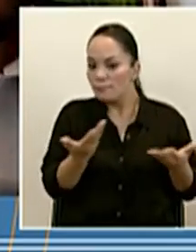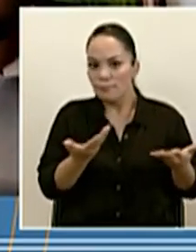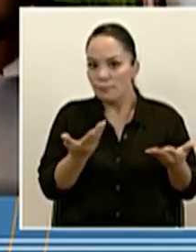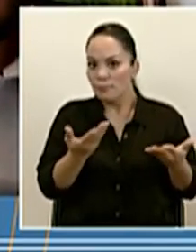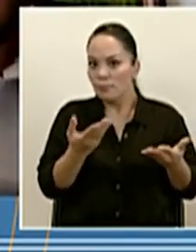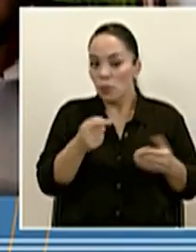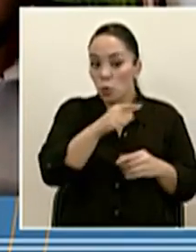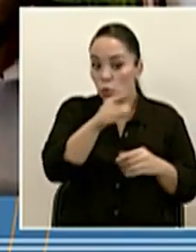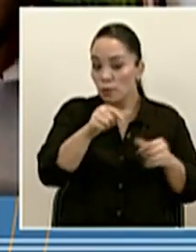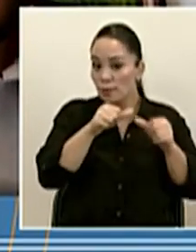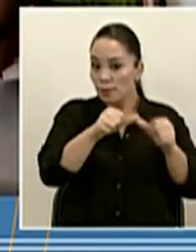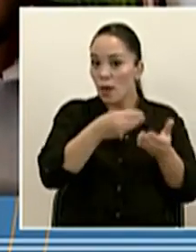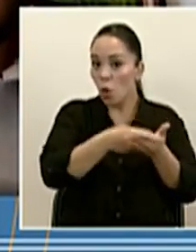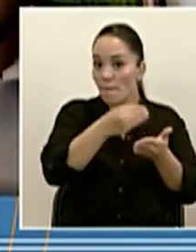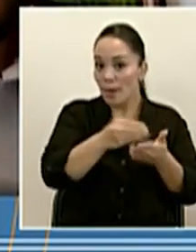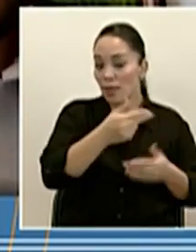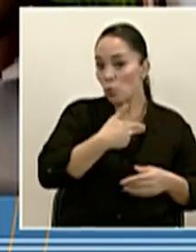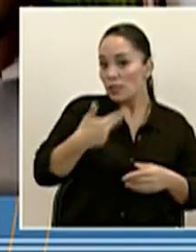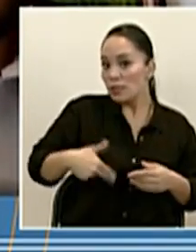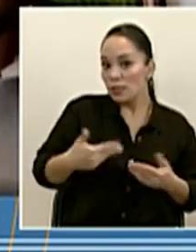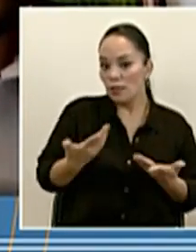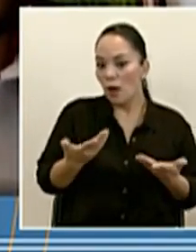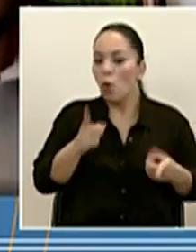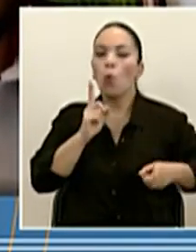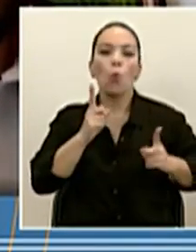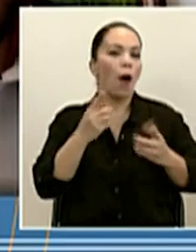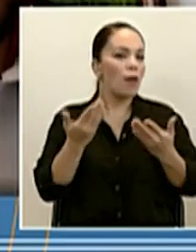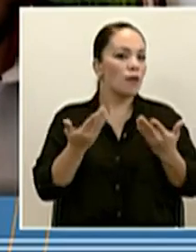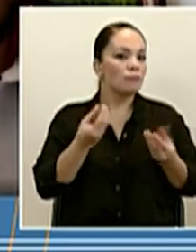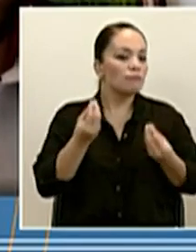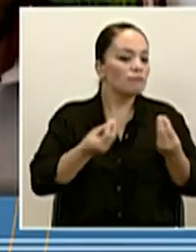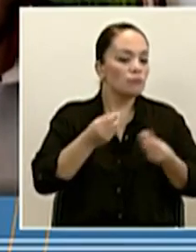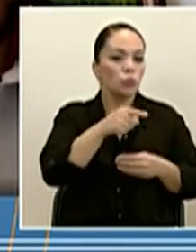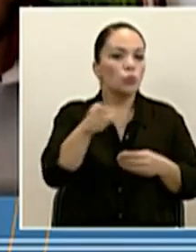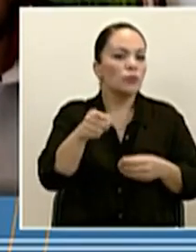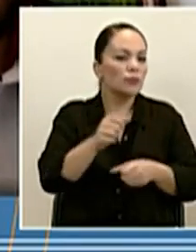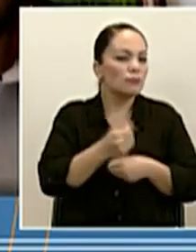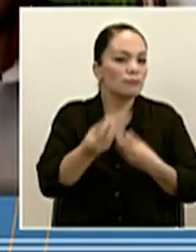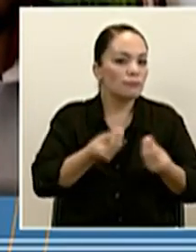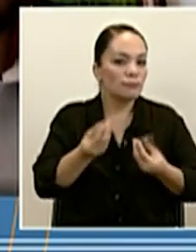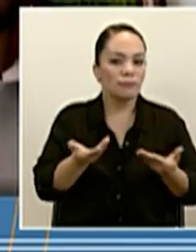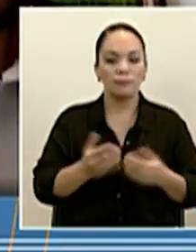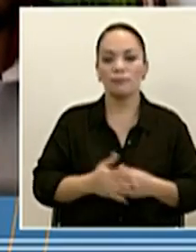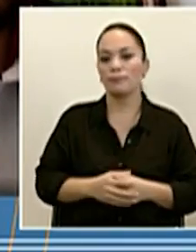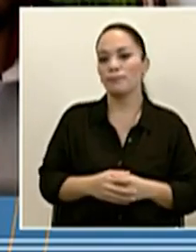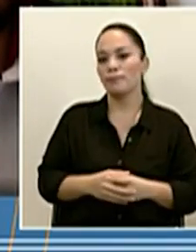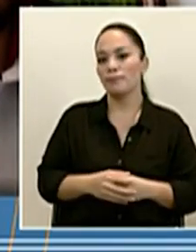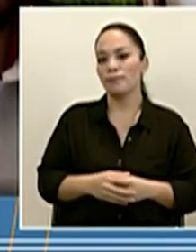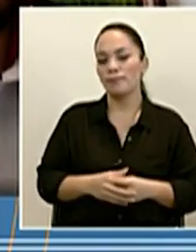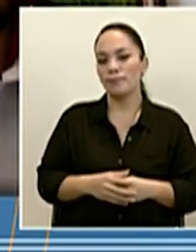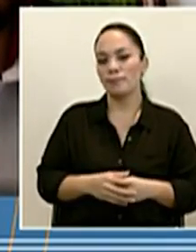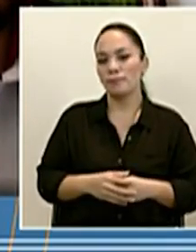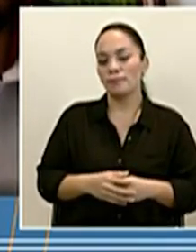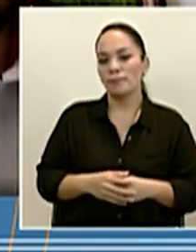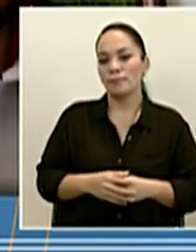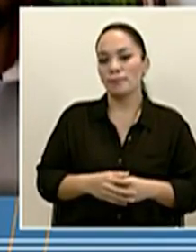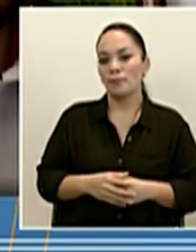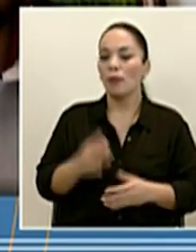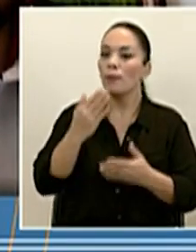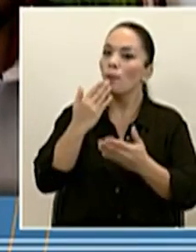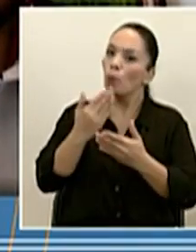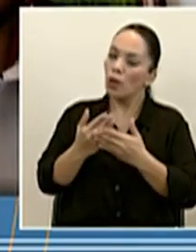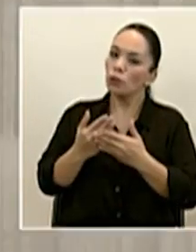comprando insumos a China o cuál sería el paso a seguir por parte de las autoridades? Bueno, yo quisiera